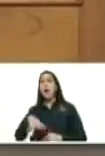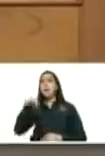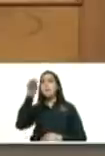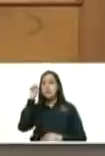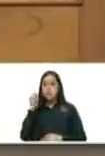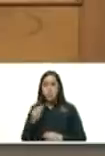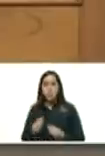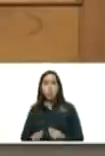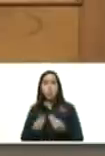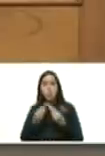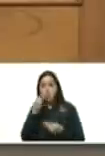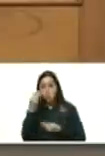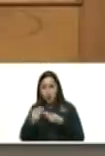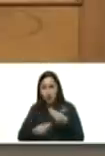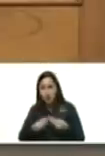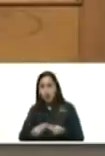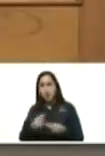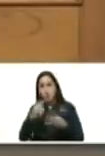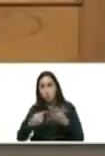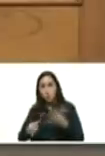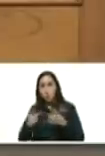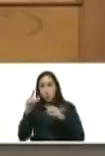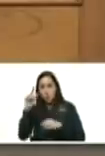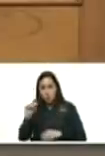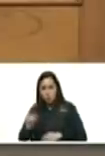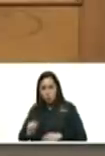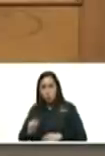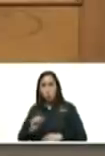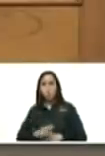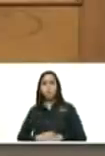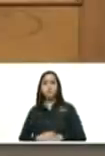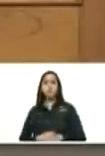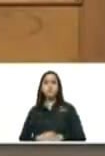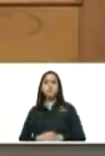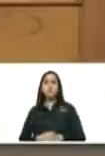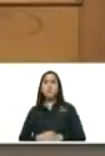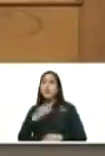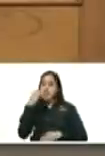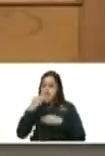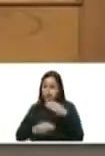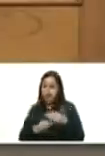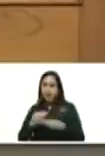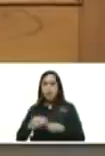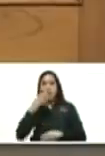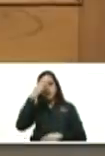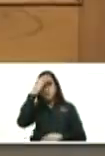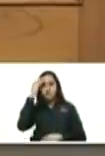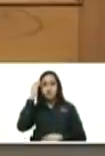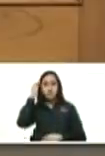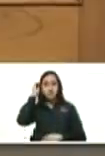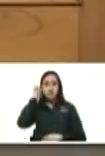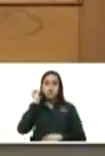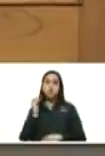con nada e inclusive hacer mucho